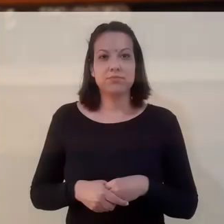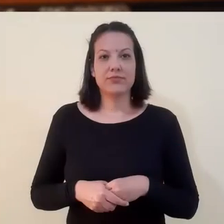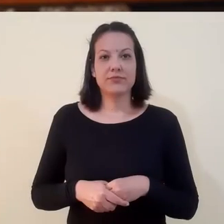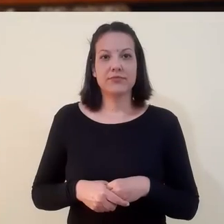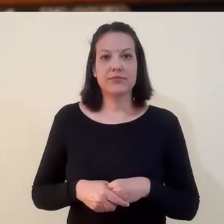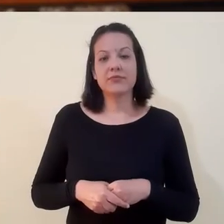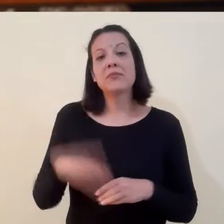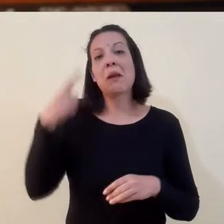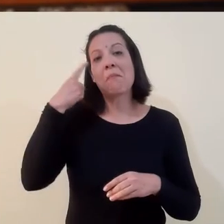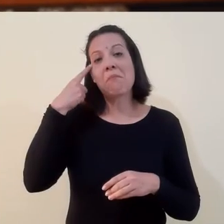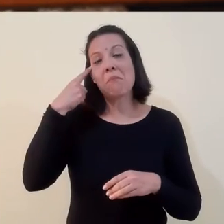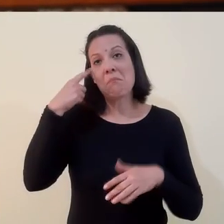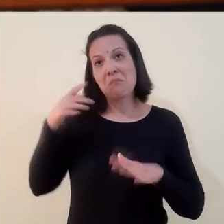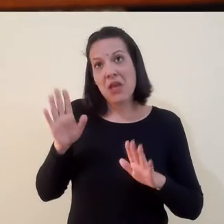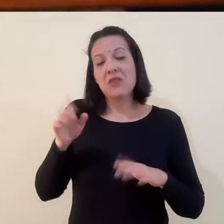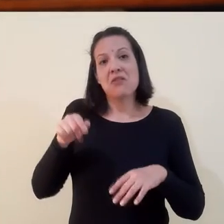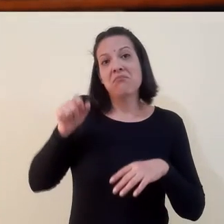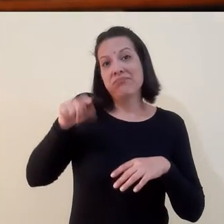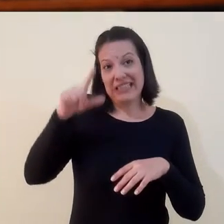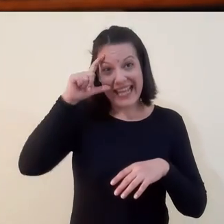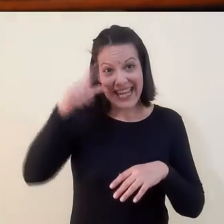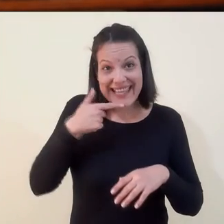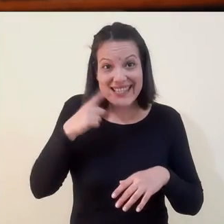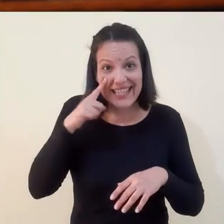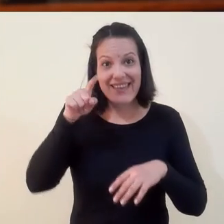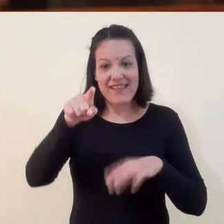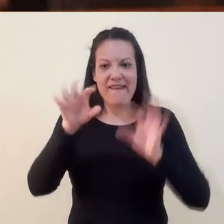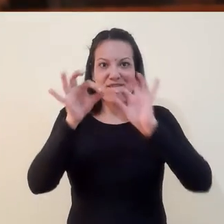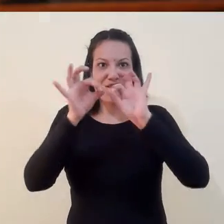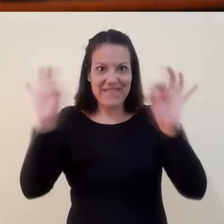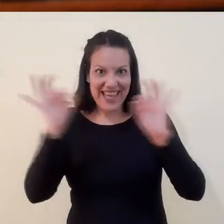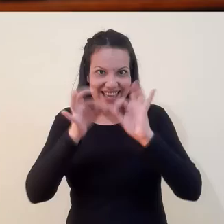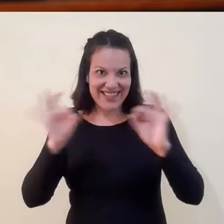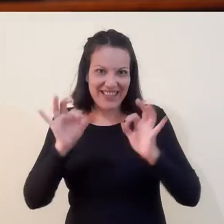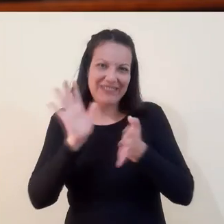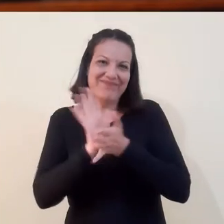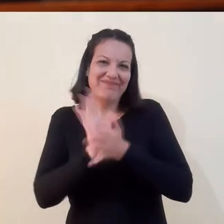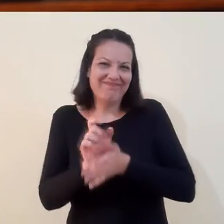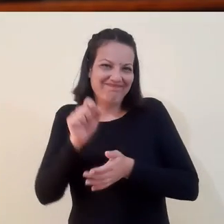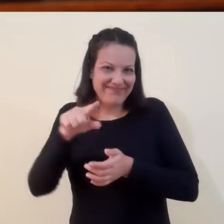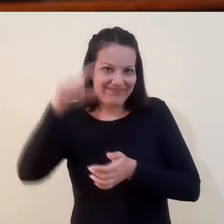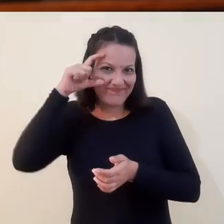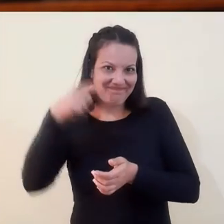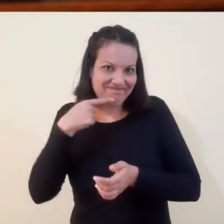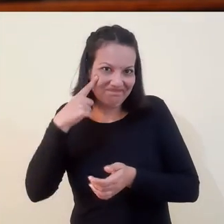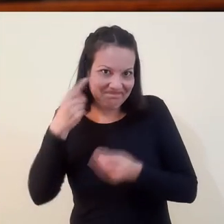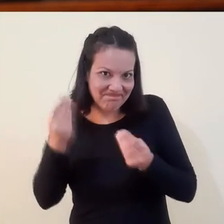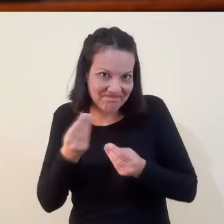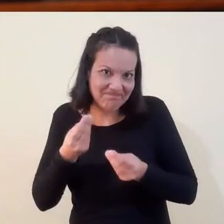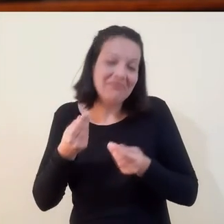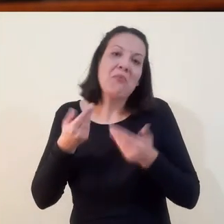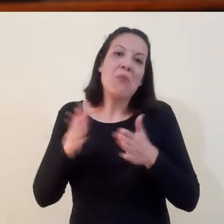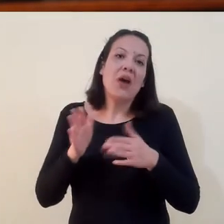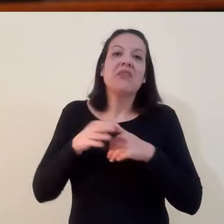Algunas de las frases que me parecen identitarias de la